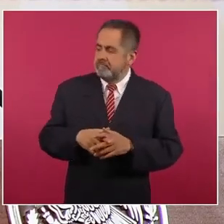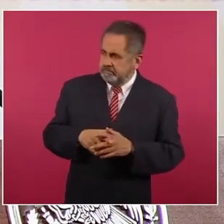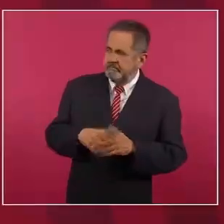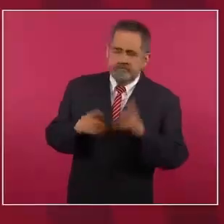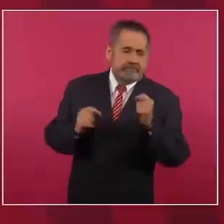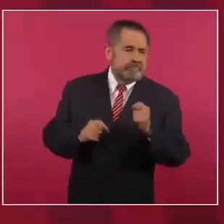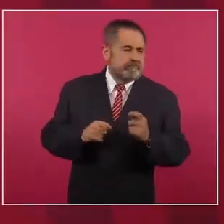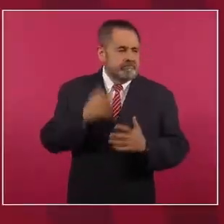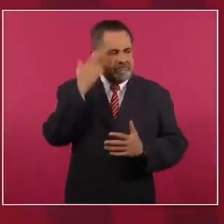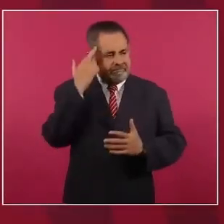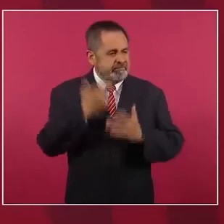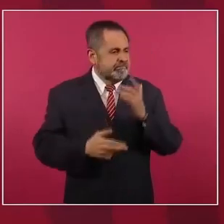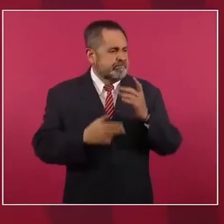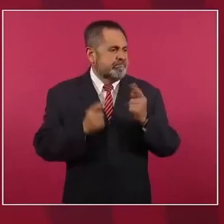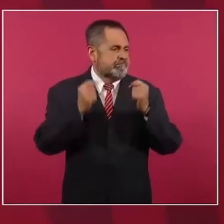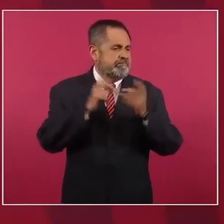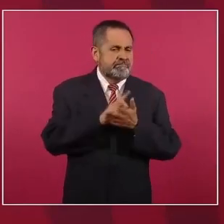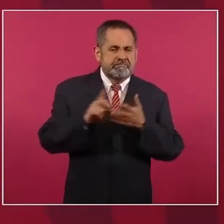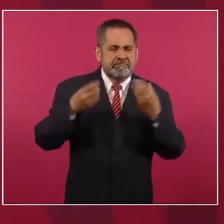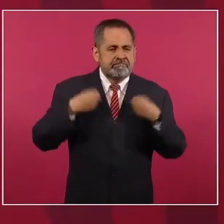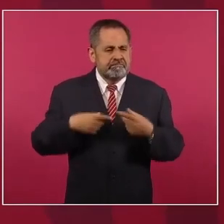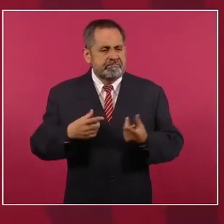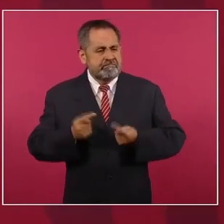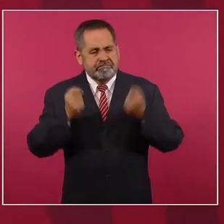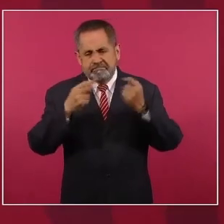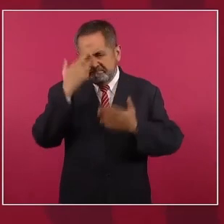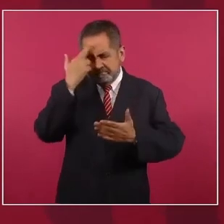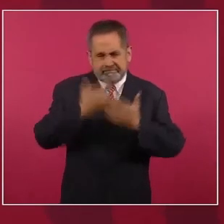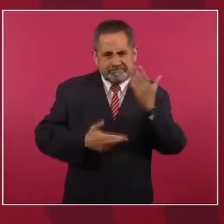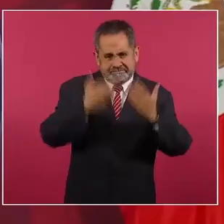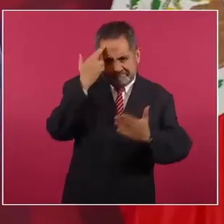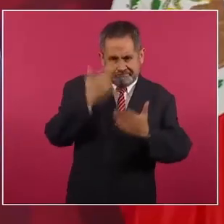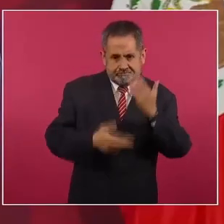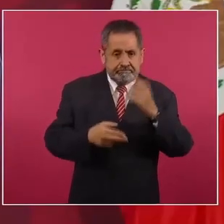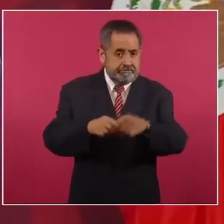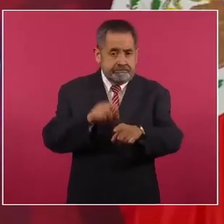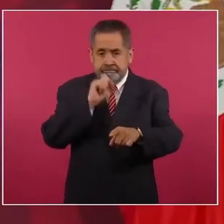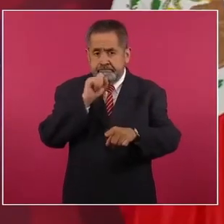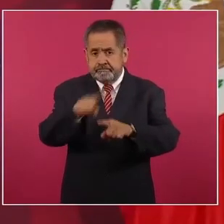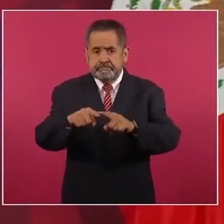a los derechos humanos, veamos cómo sucedió durante el gobierno